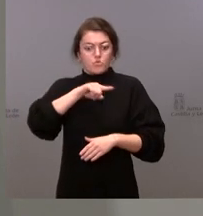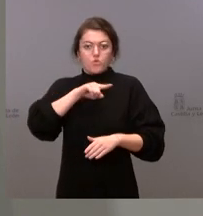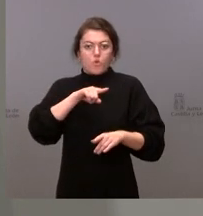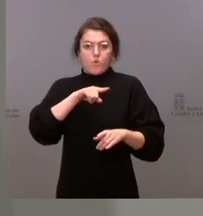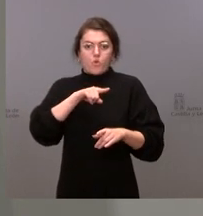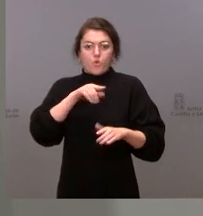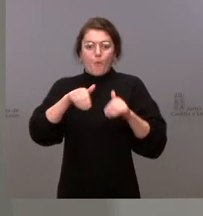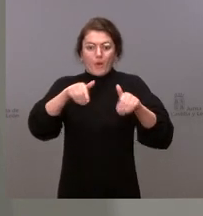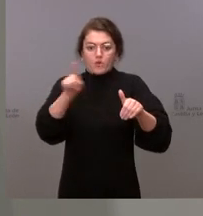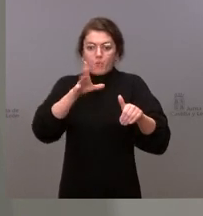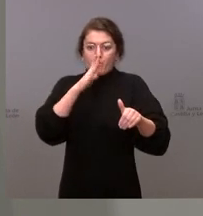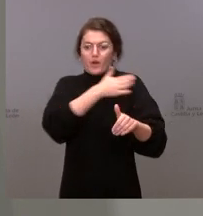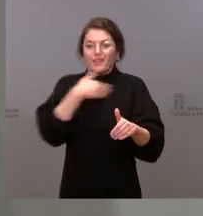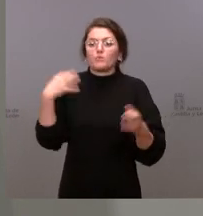acuerdo.